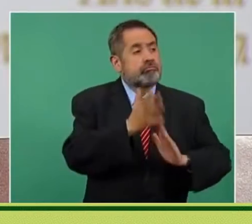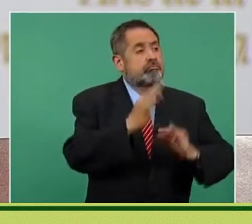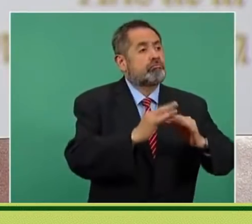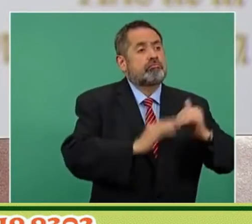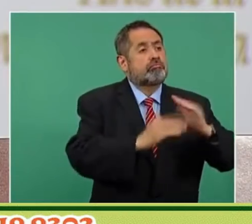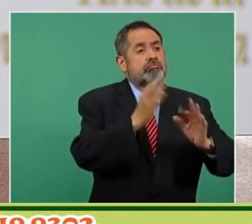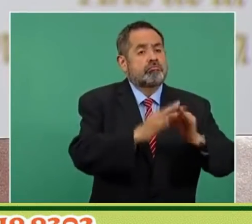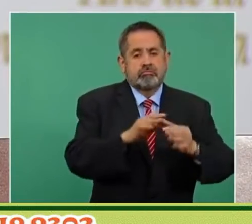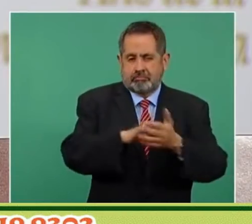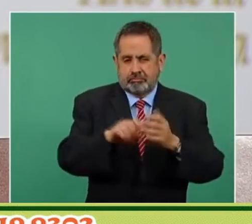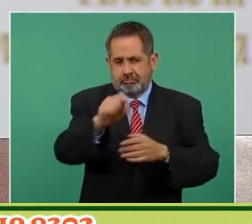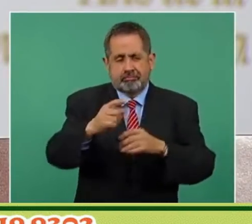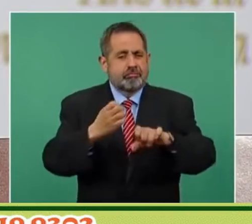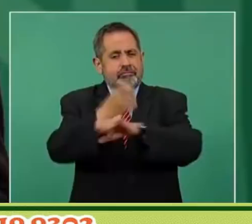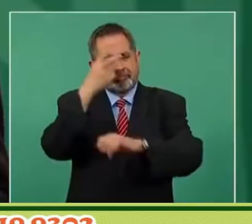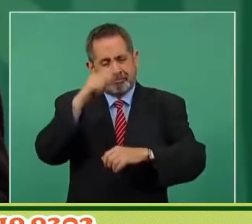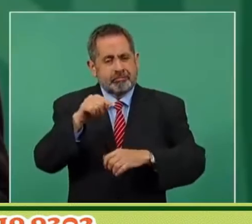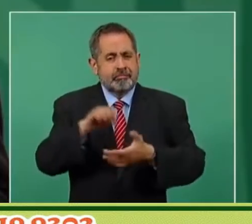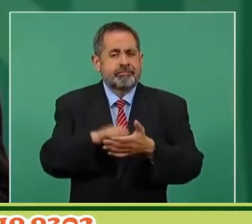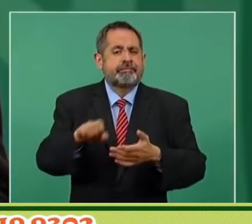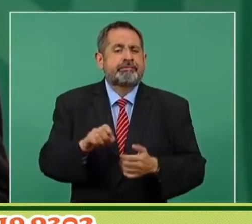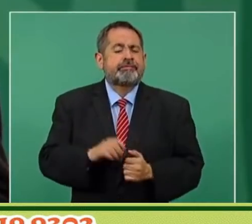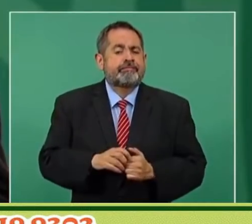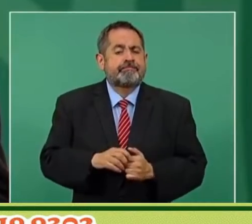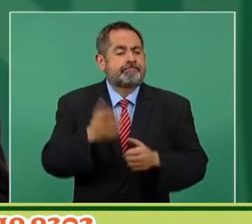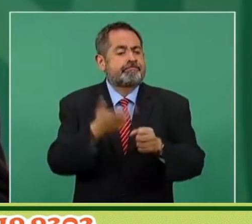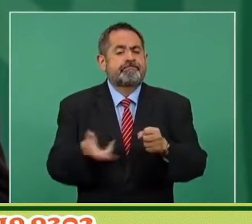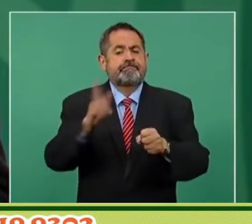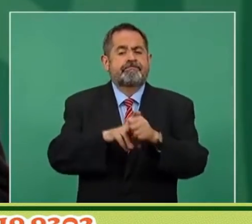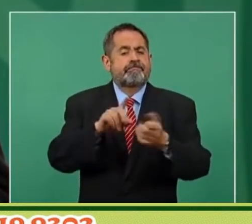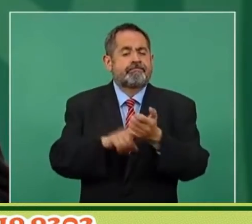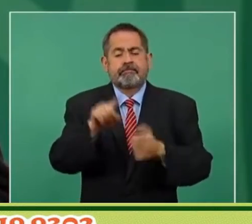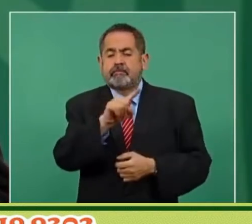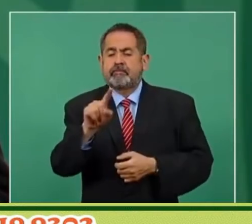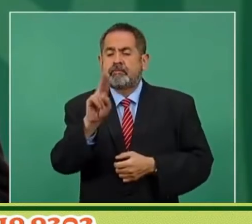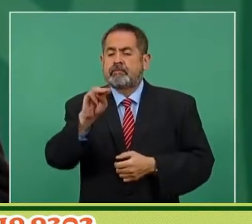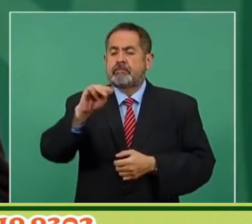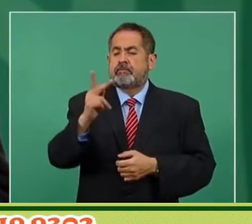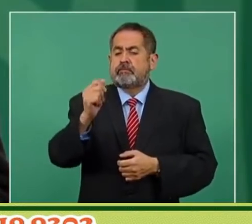de México, por ejemplo, el hospital de Zumpango